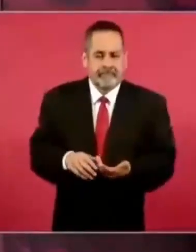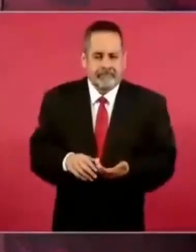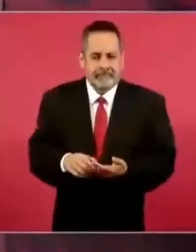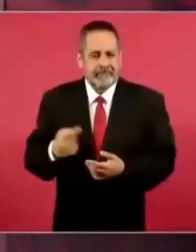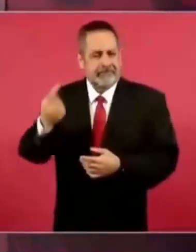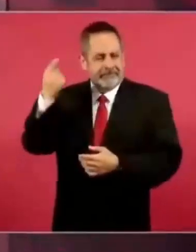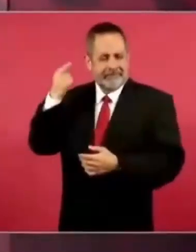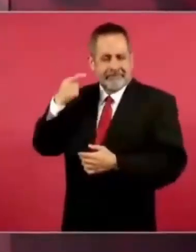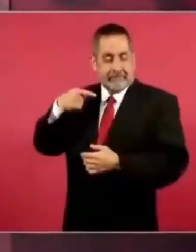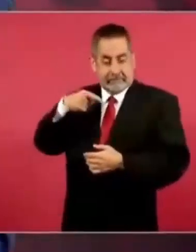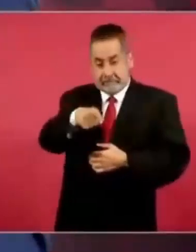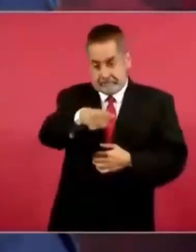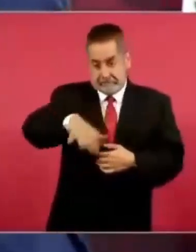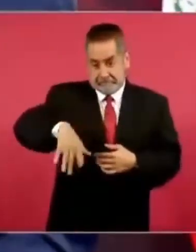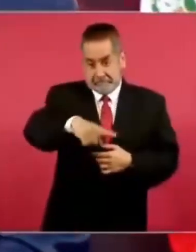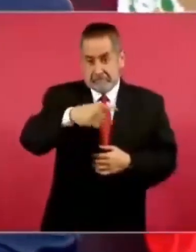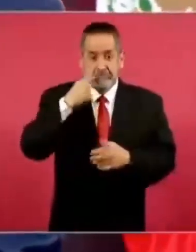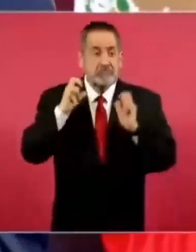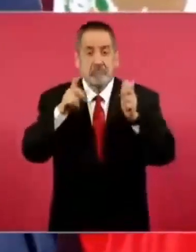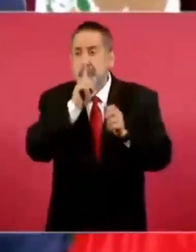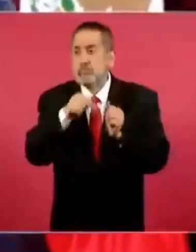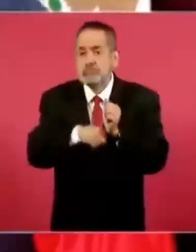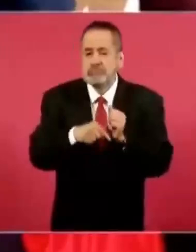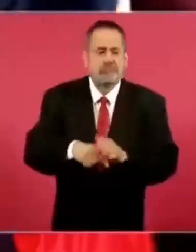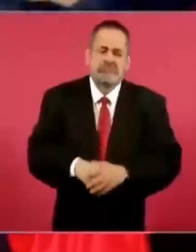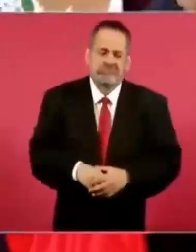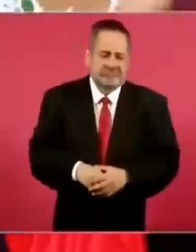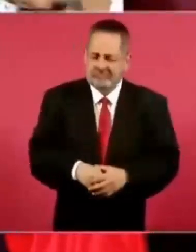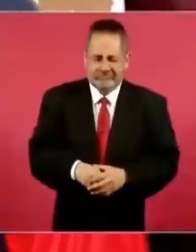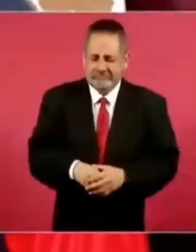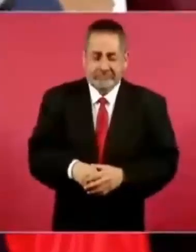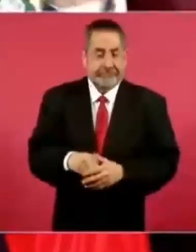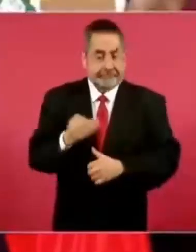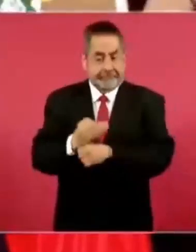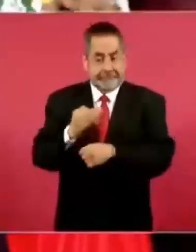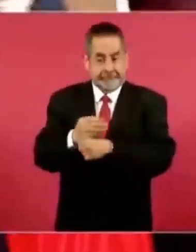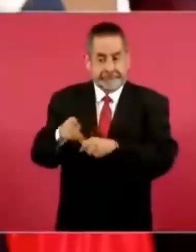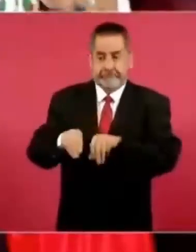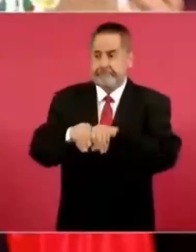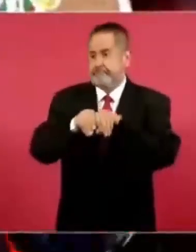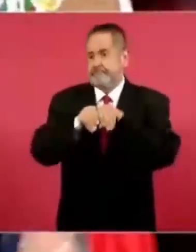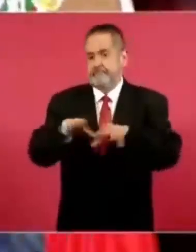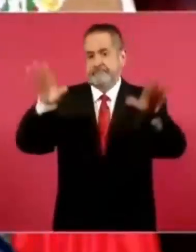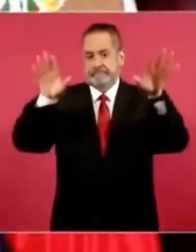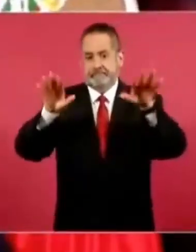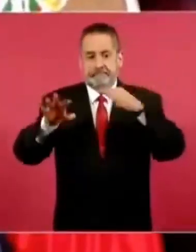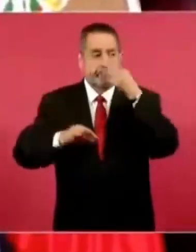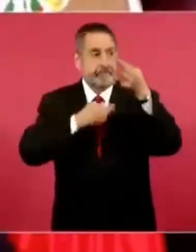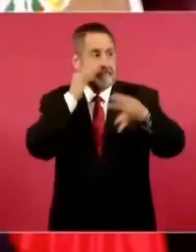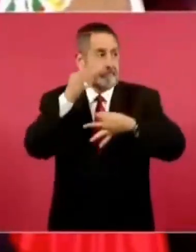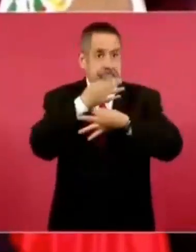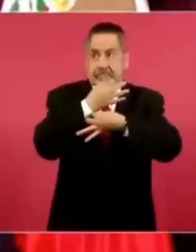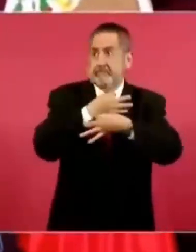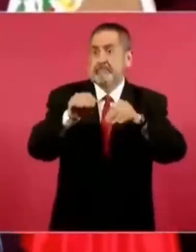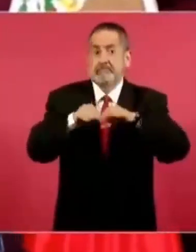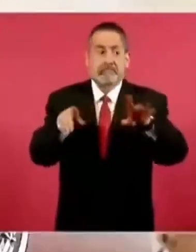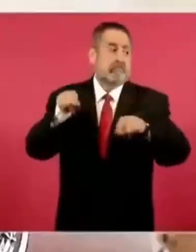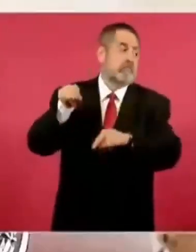no se sabe. En este caso fue noticia, además